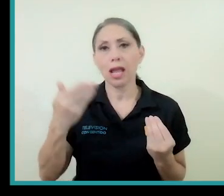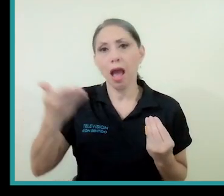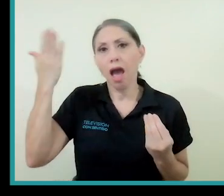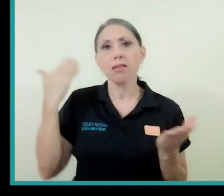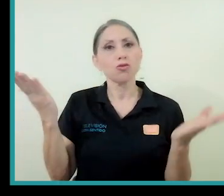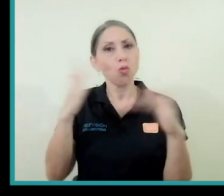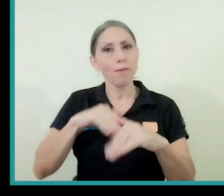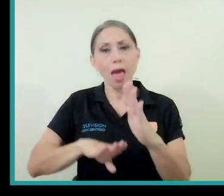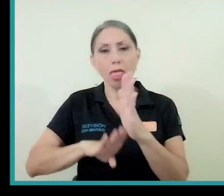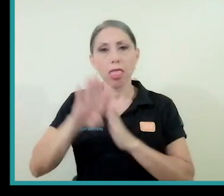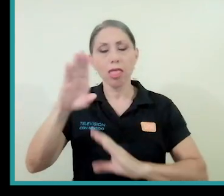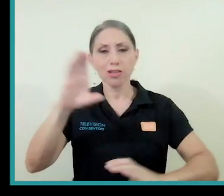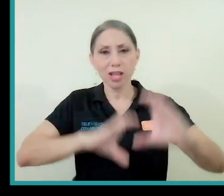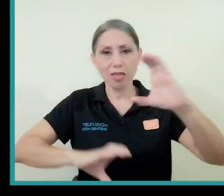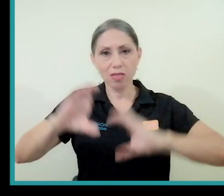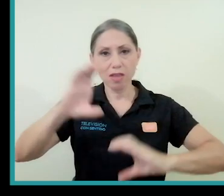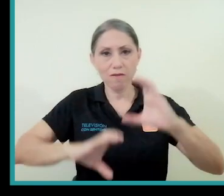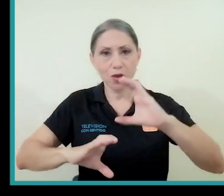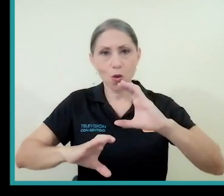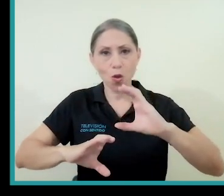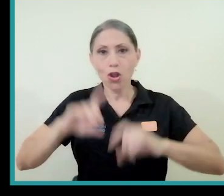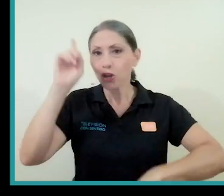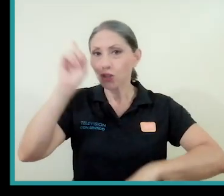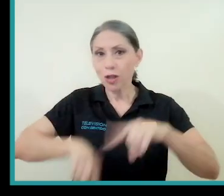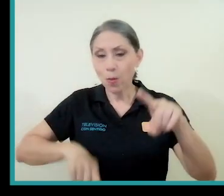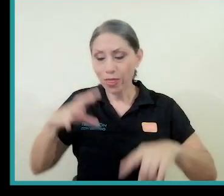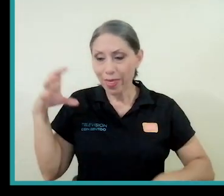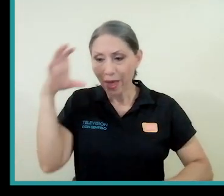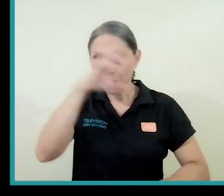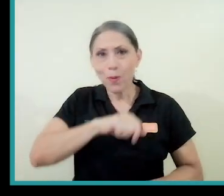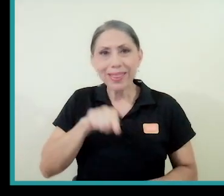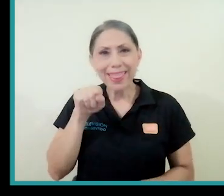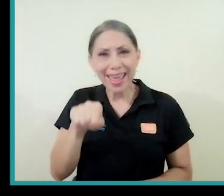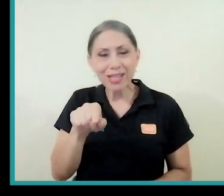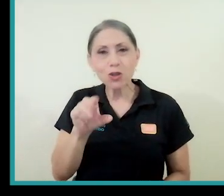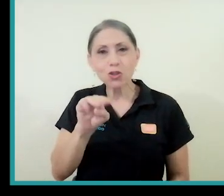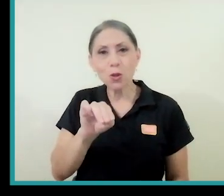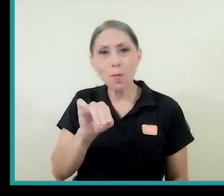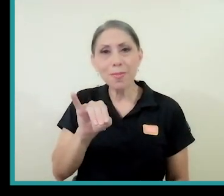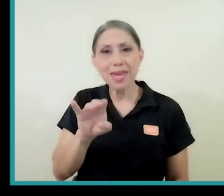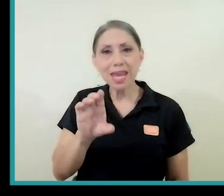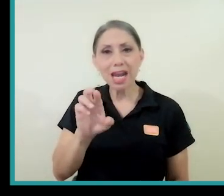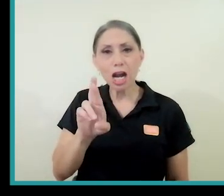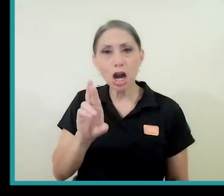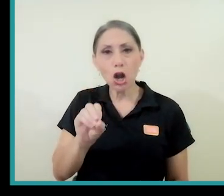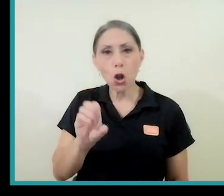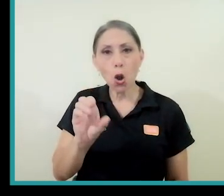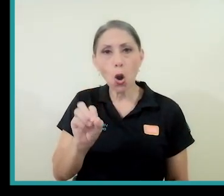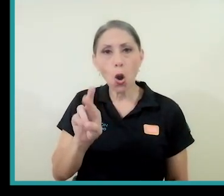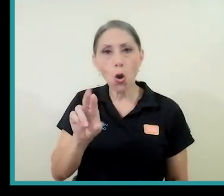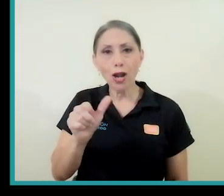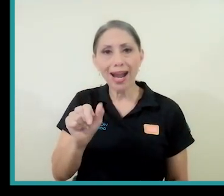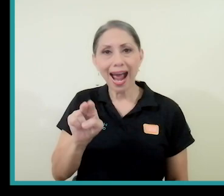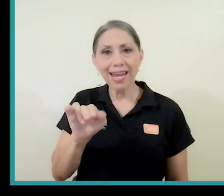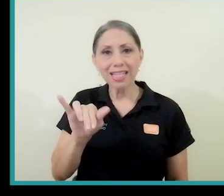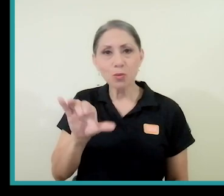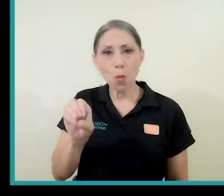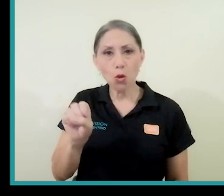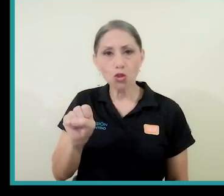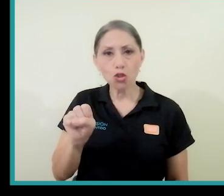no había el adelanto científico y no se podía determinar esos microorganismos que son los que afectan a las personas.